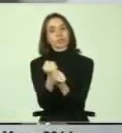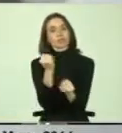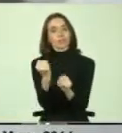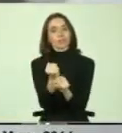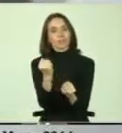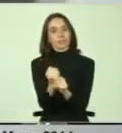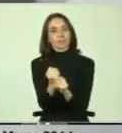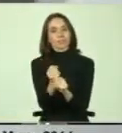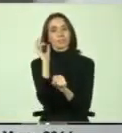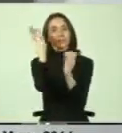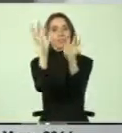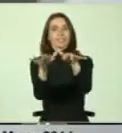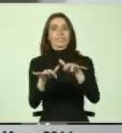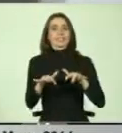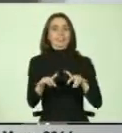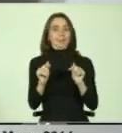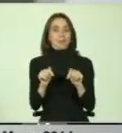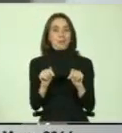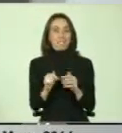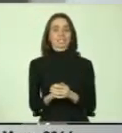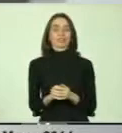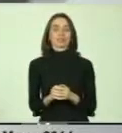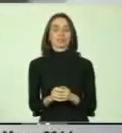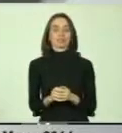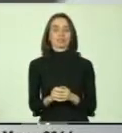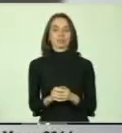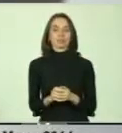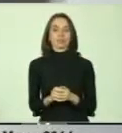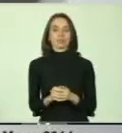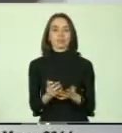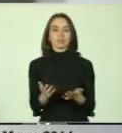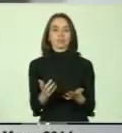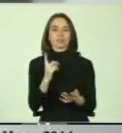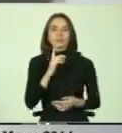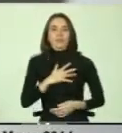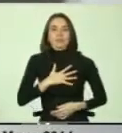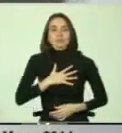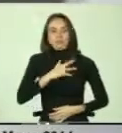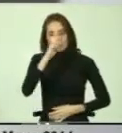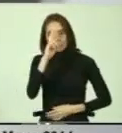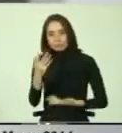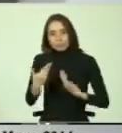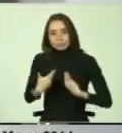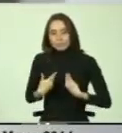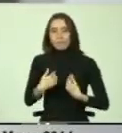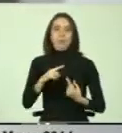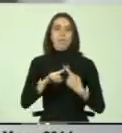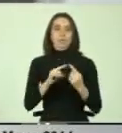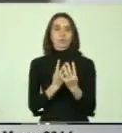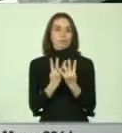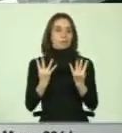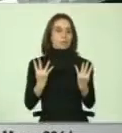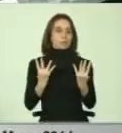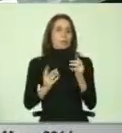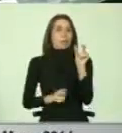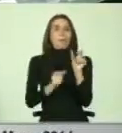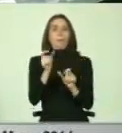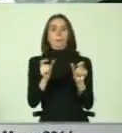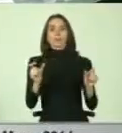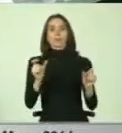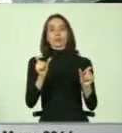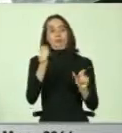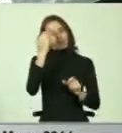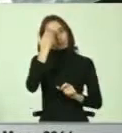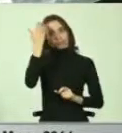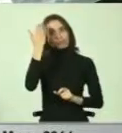seminario. Asimismo, bueno, me siento honrado de participar en este panel de personalidades y figuras tan